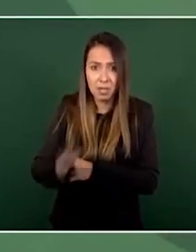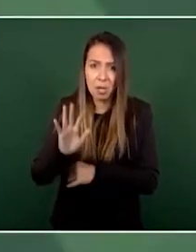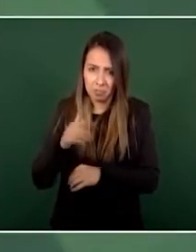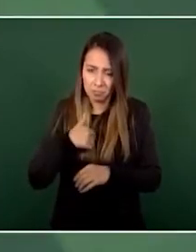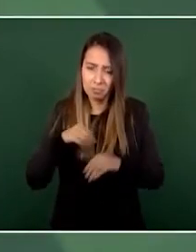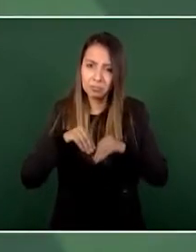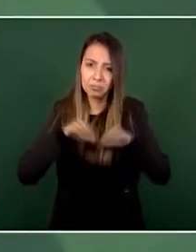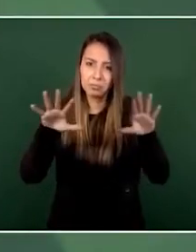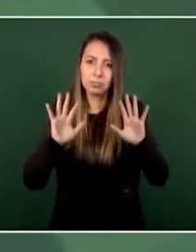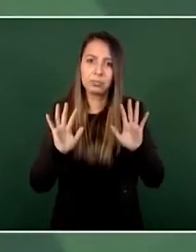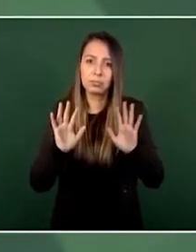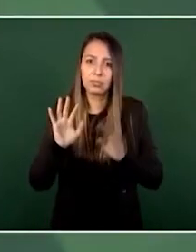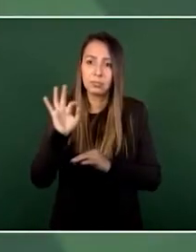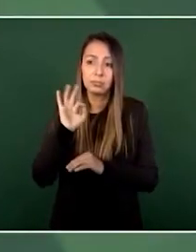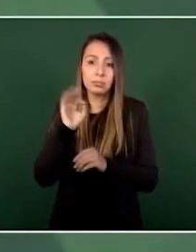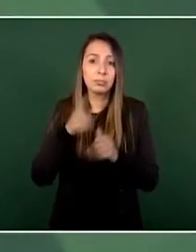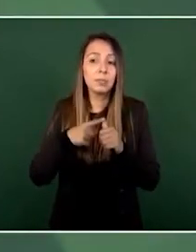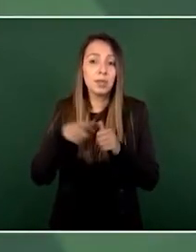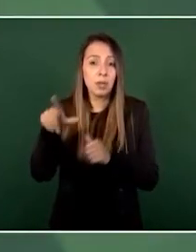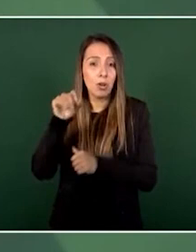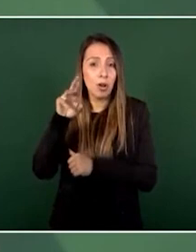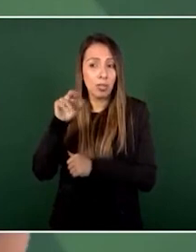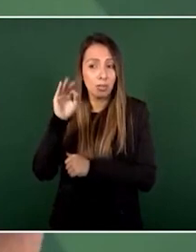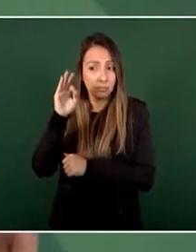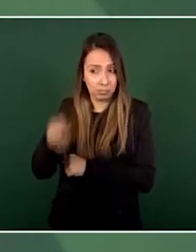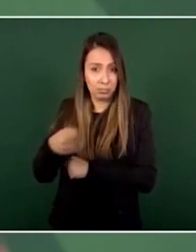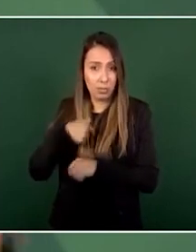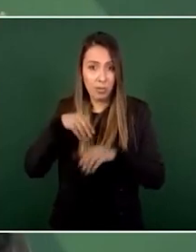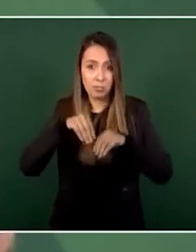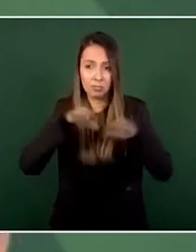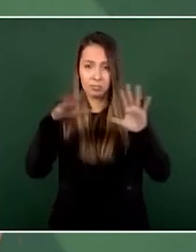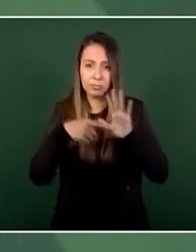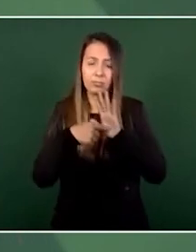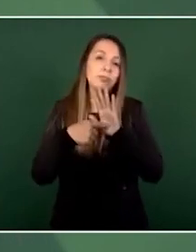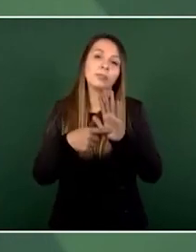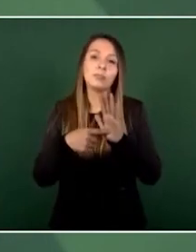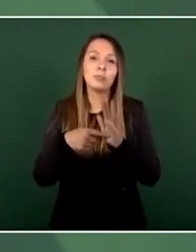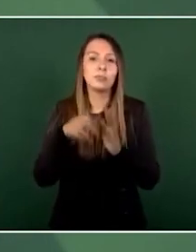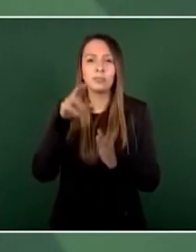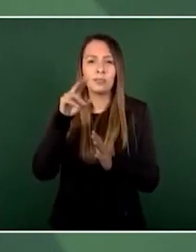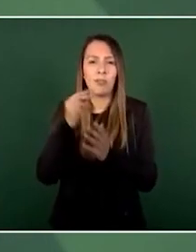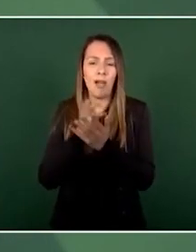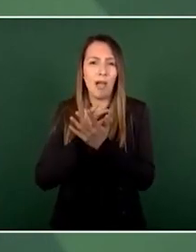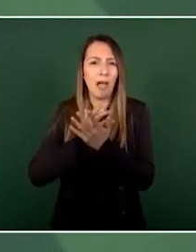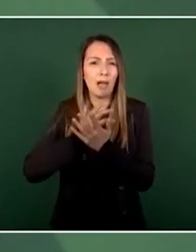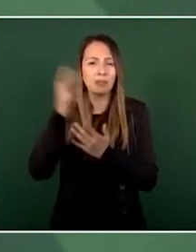si él me lo autoriza nada más para probarle que no es una exageración